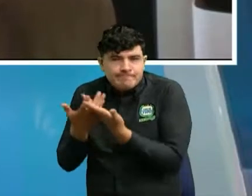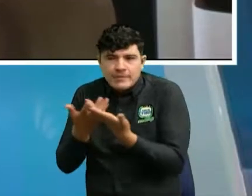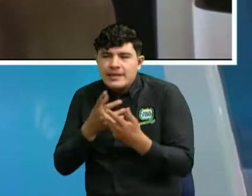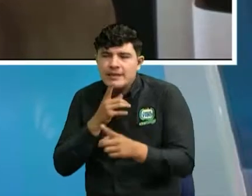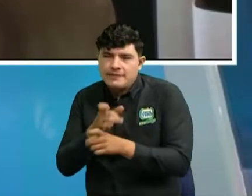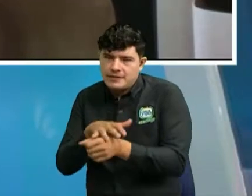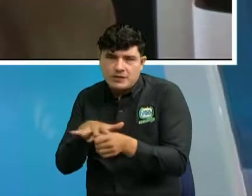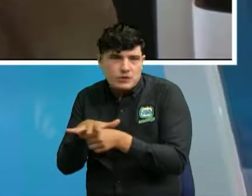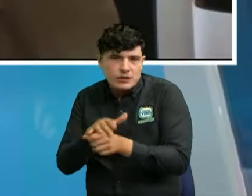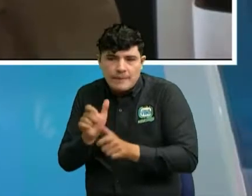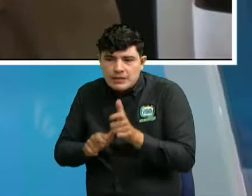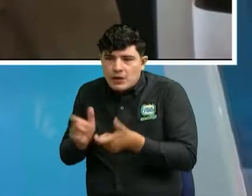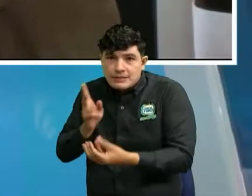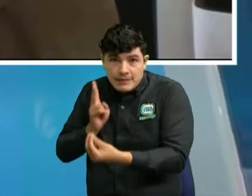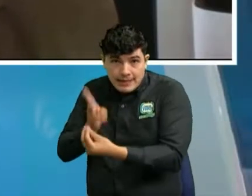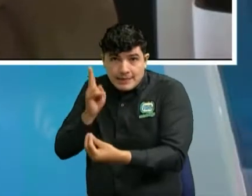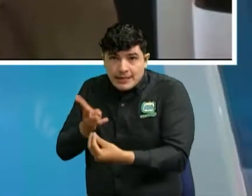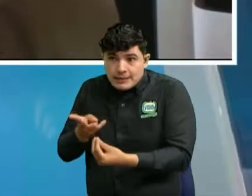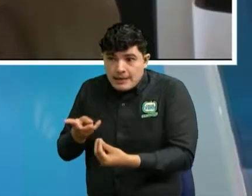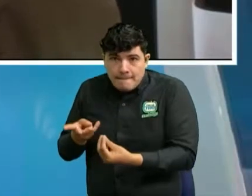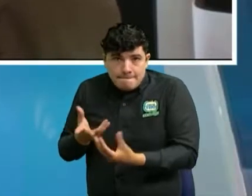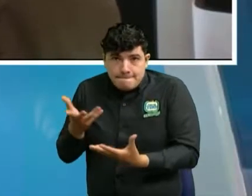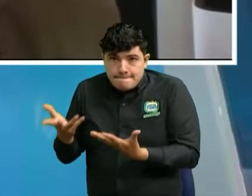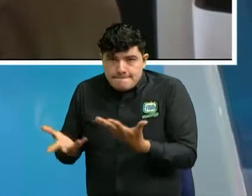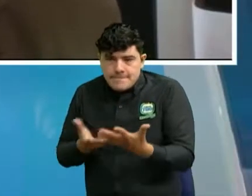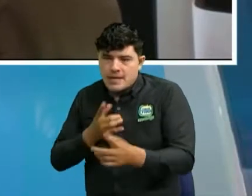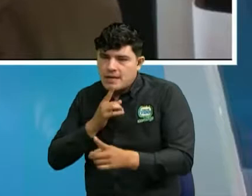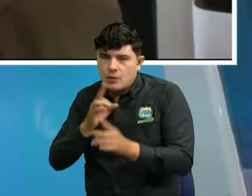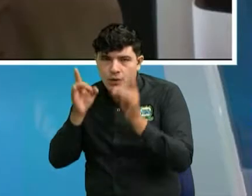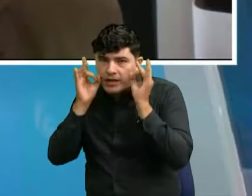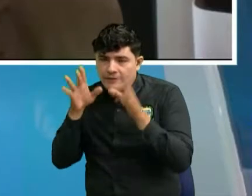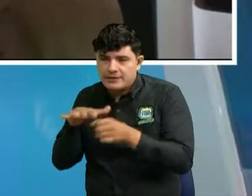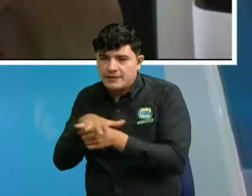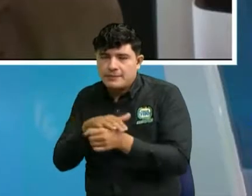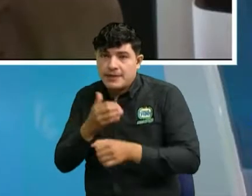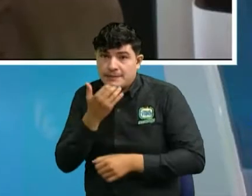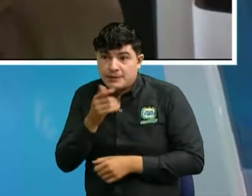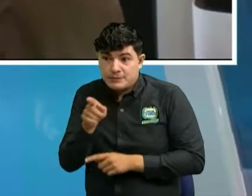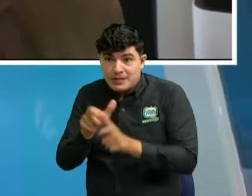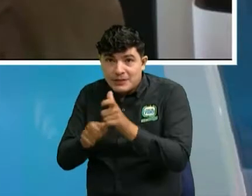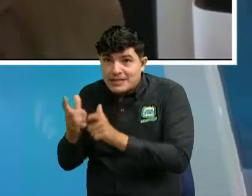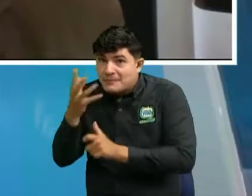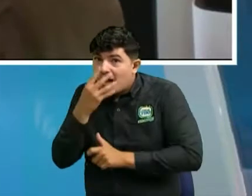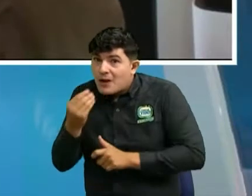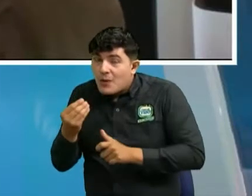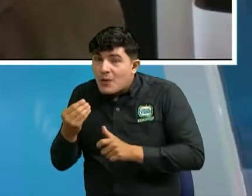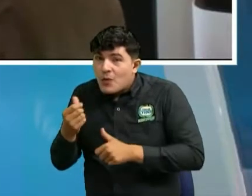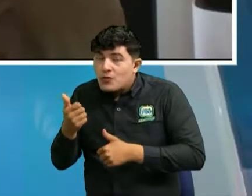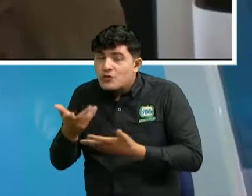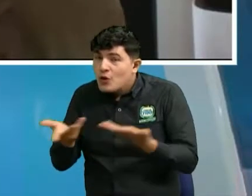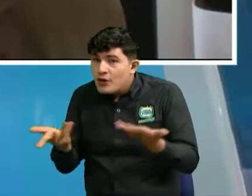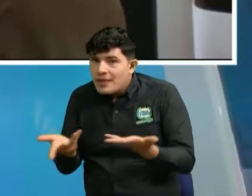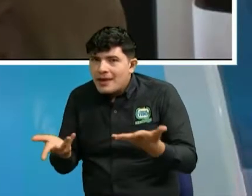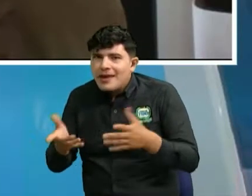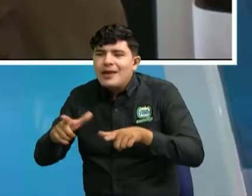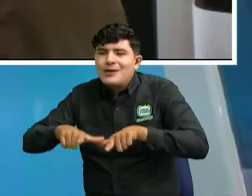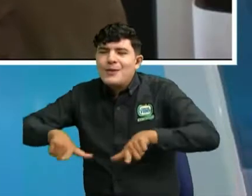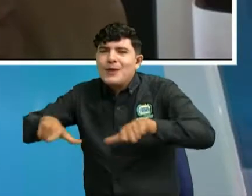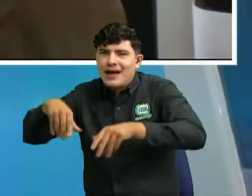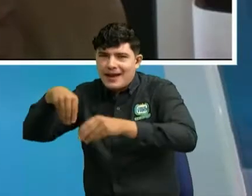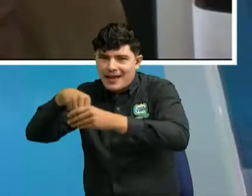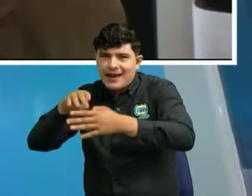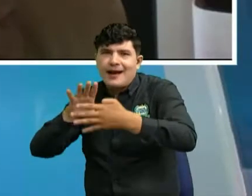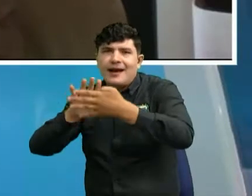delincuentes, y especialmente desde las cárceles, están utilizando líneas telefónicas para simular ser